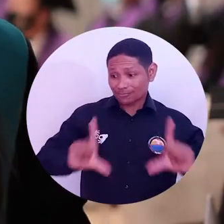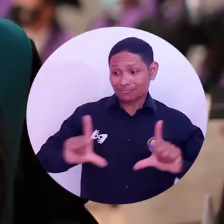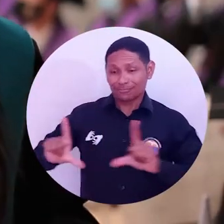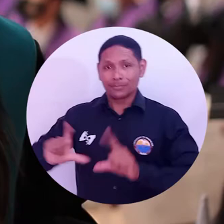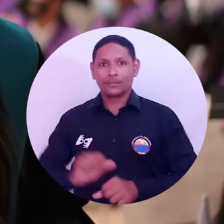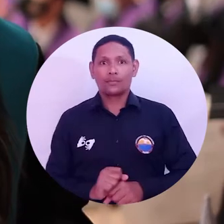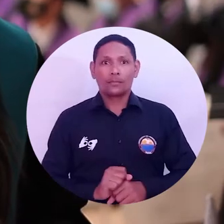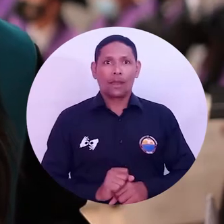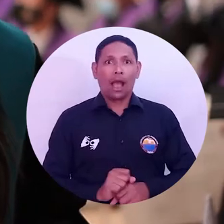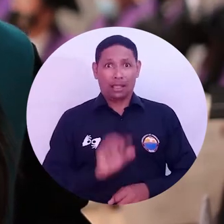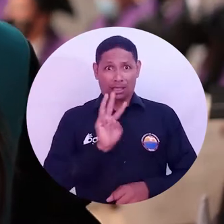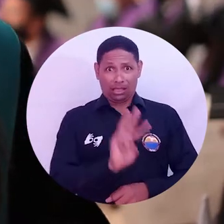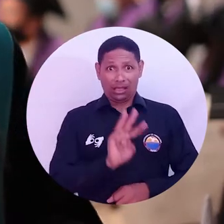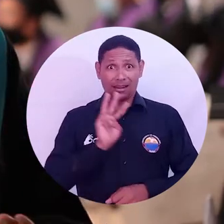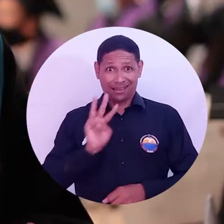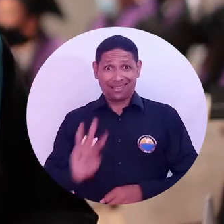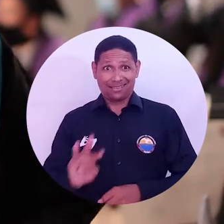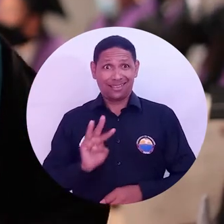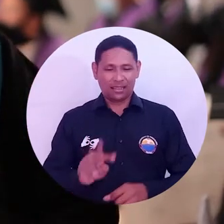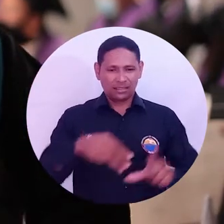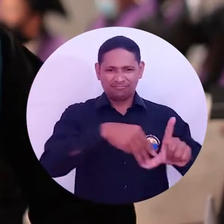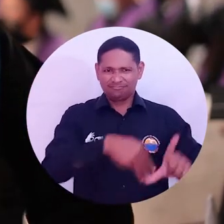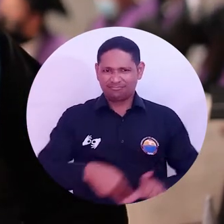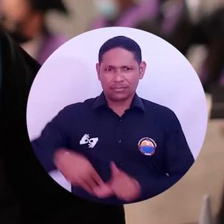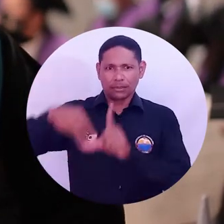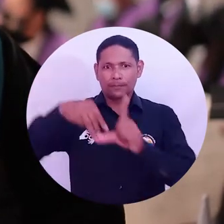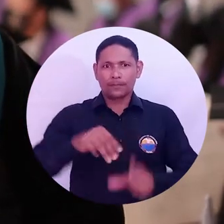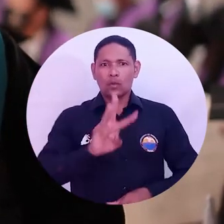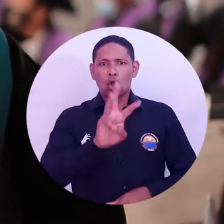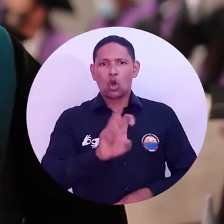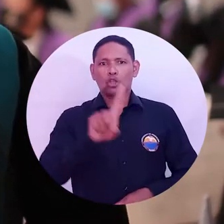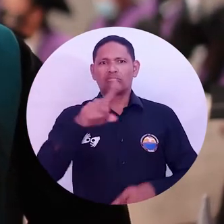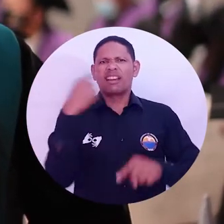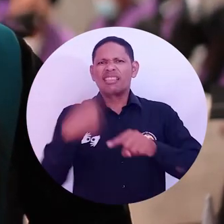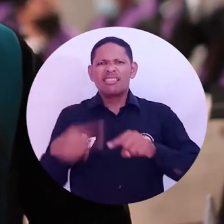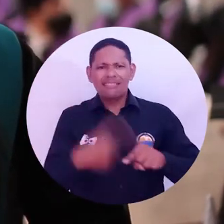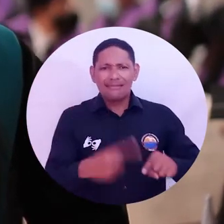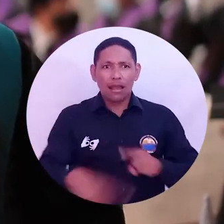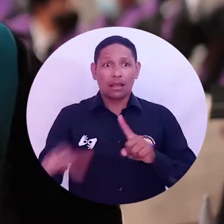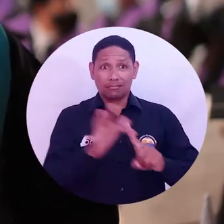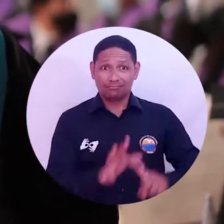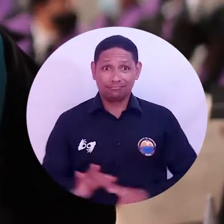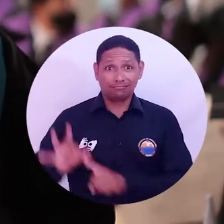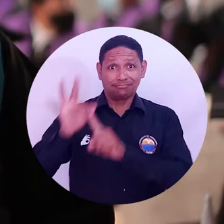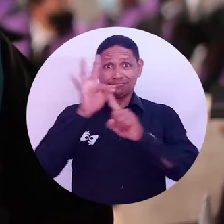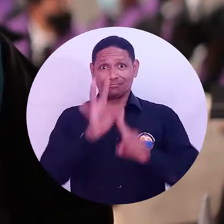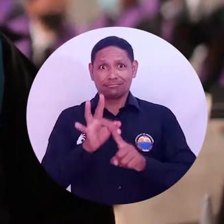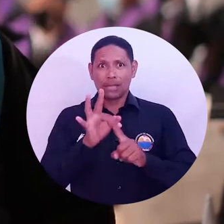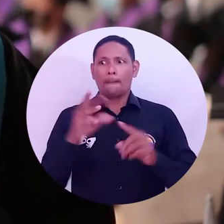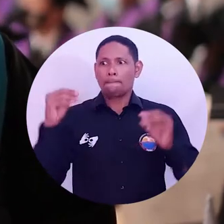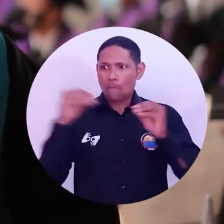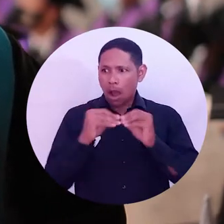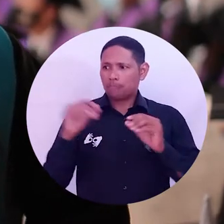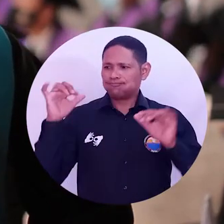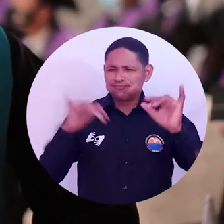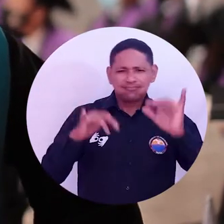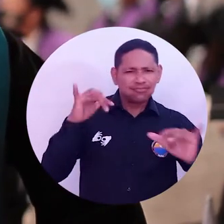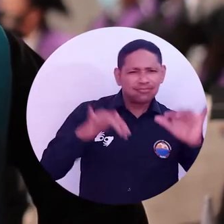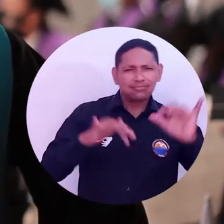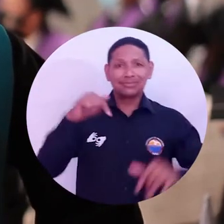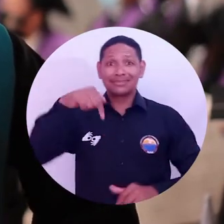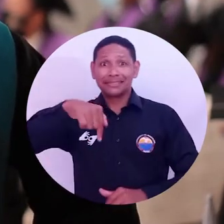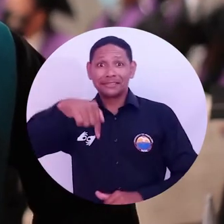Un grupo de 33 graduados en nivel de maestría y 81 en diferentes especializaciones fueron los que se sumaron a esta histórica